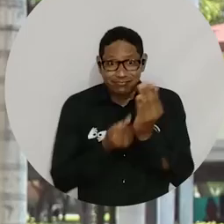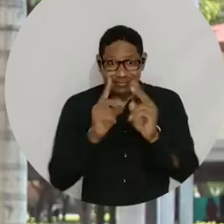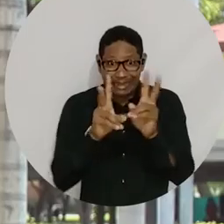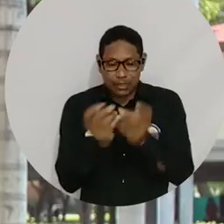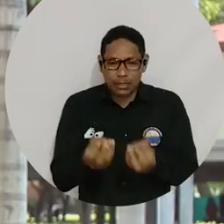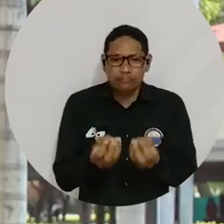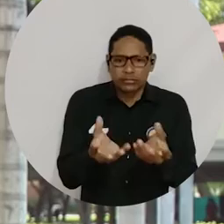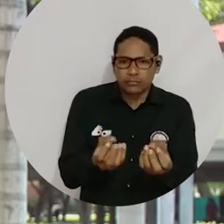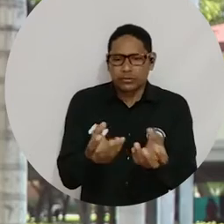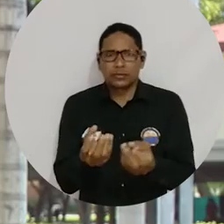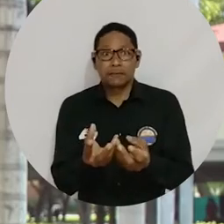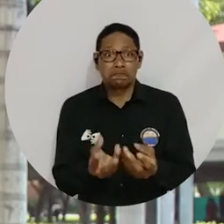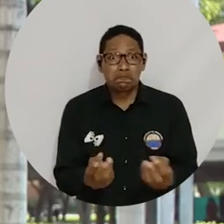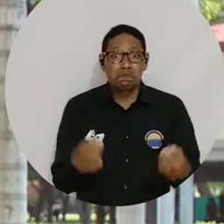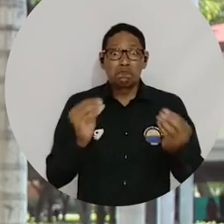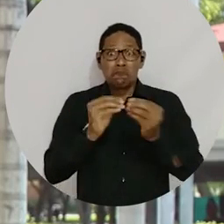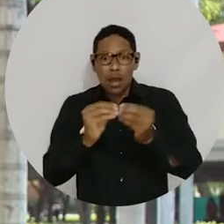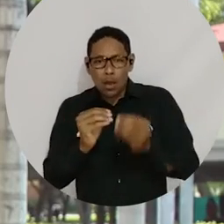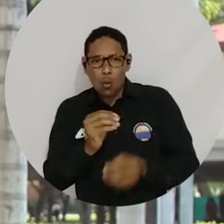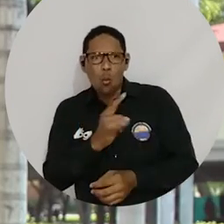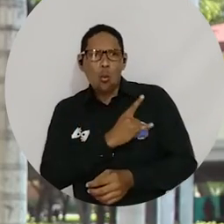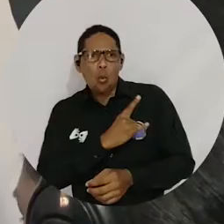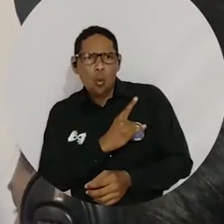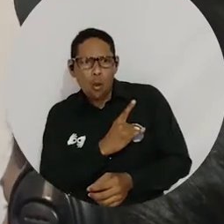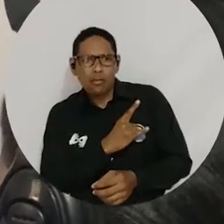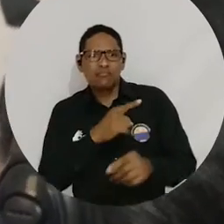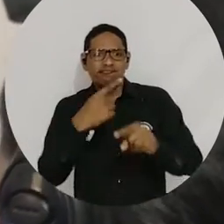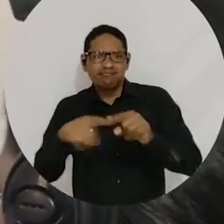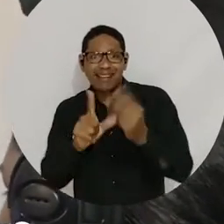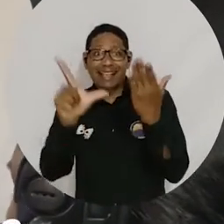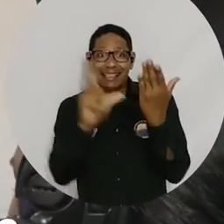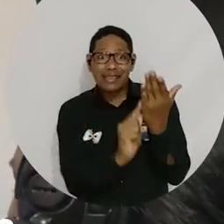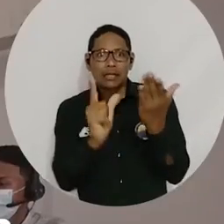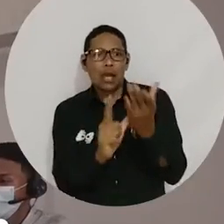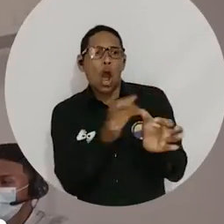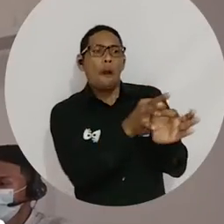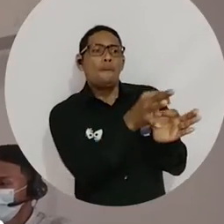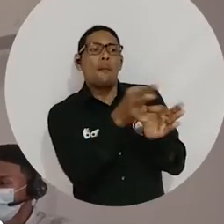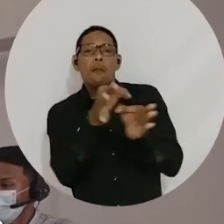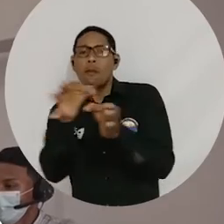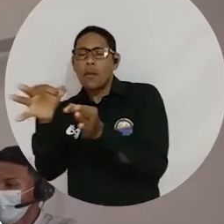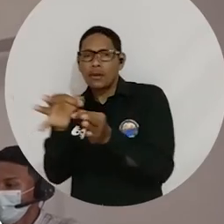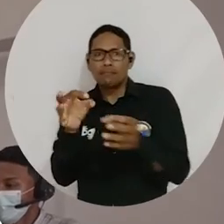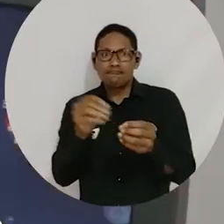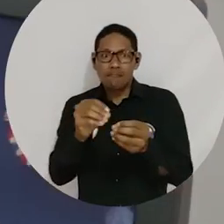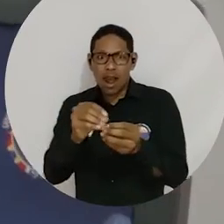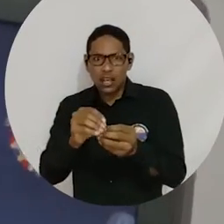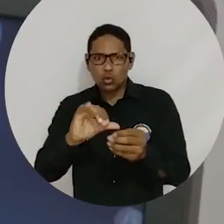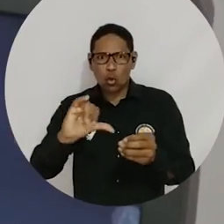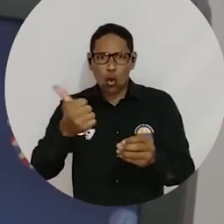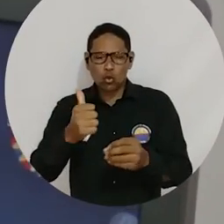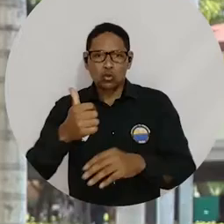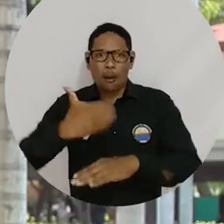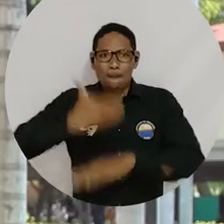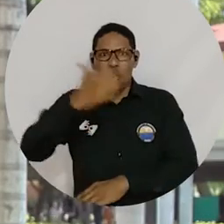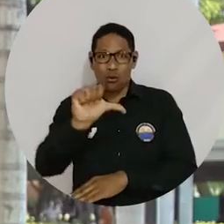y asimismo ampliar la presencia de la universidad con sedes digitales y con la creación de lo que fue el Bloque 10, que ha